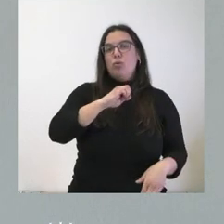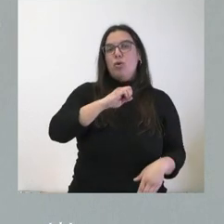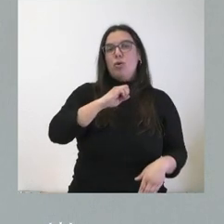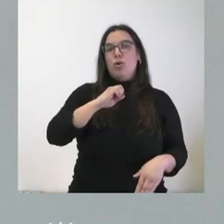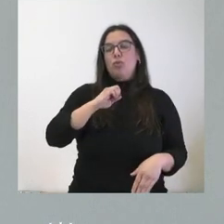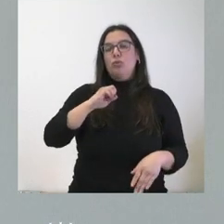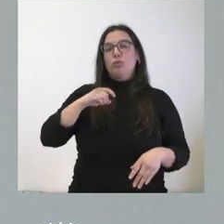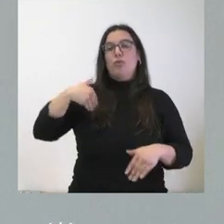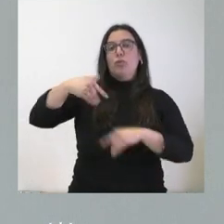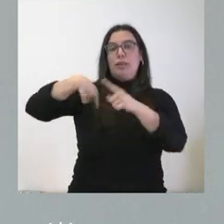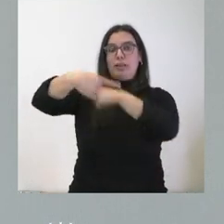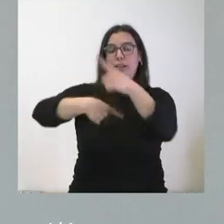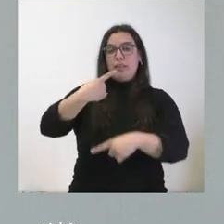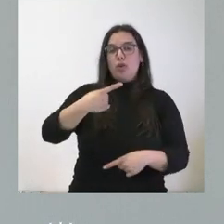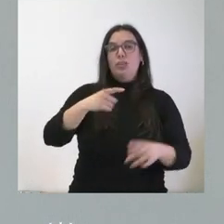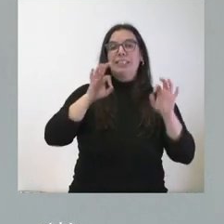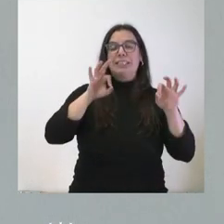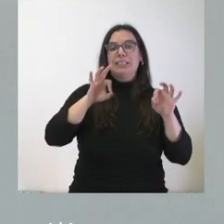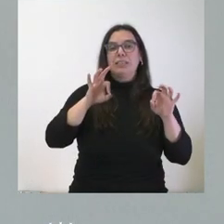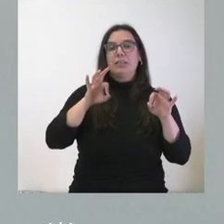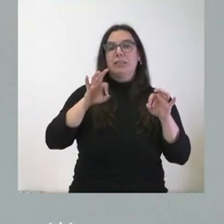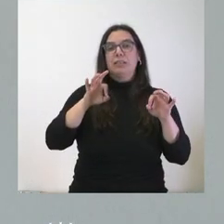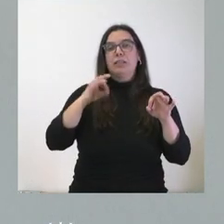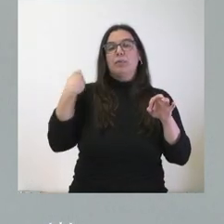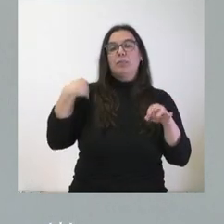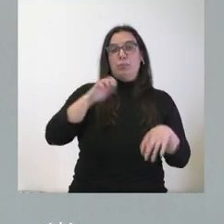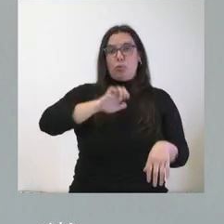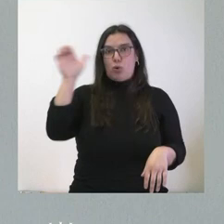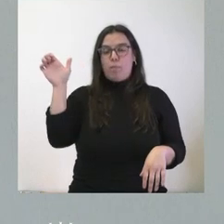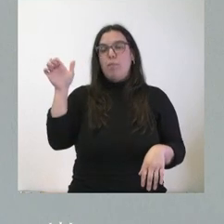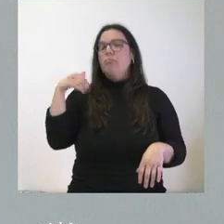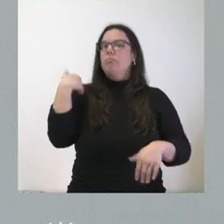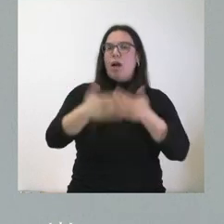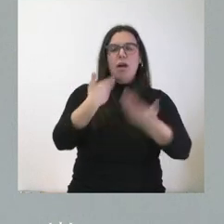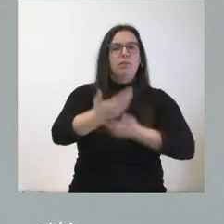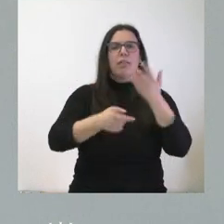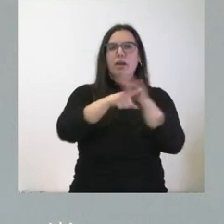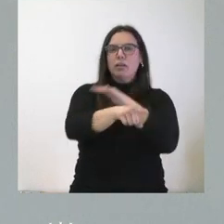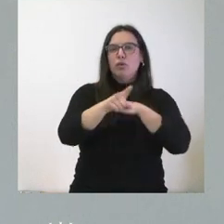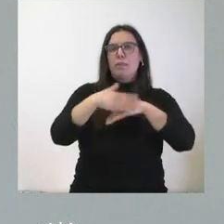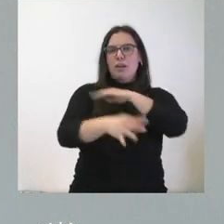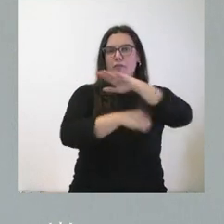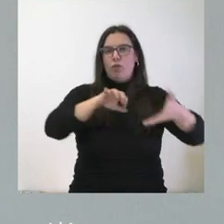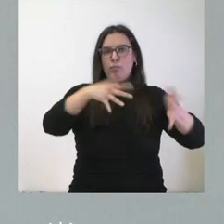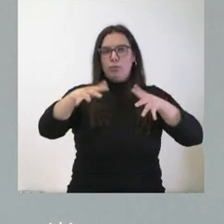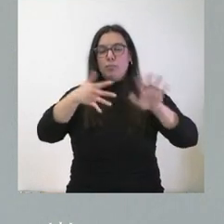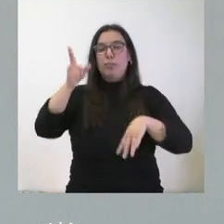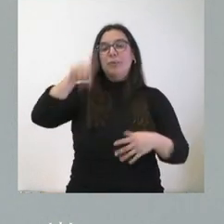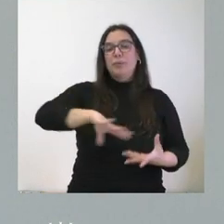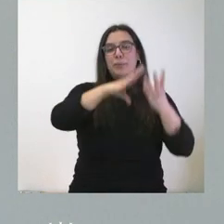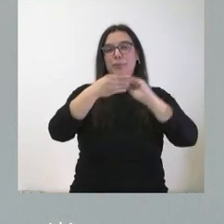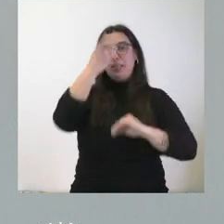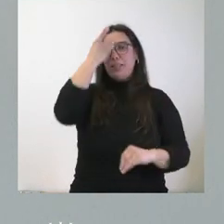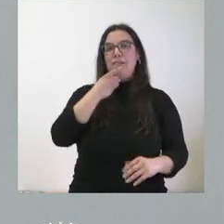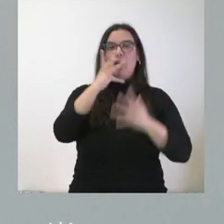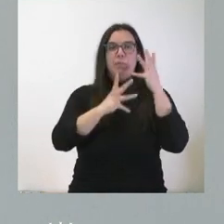Generation, en este caso los fondos correspondientes a REAC-U. Seguimos avanzando, por tanto, en la gestión de estos fondos y en la digitalización de la administración